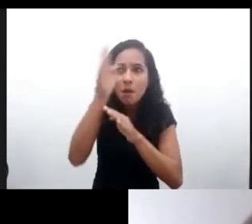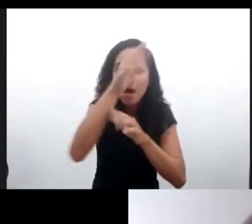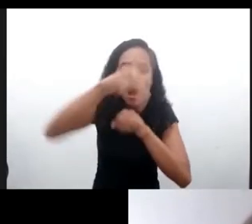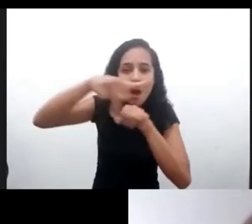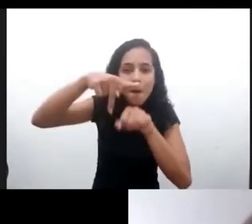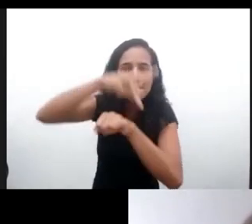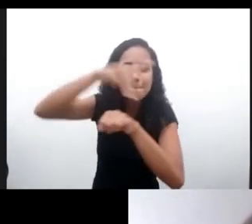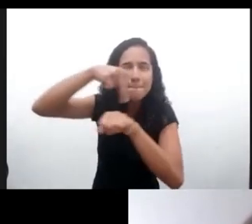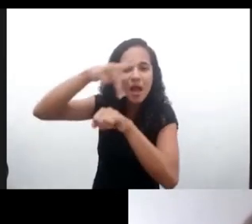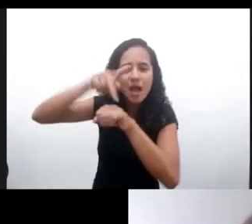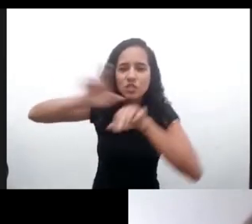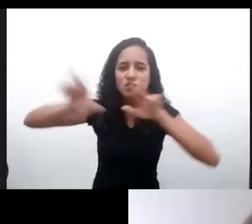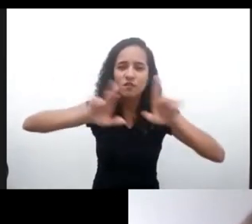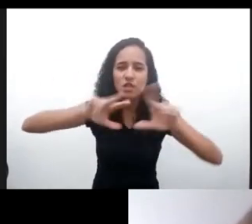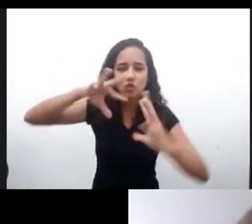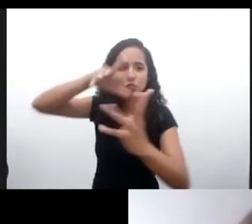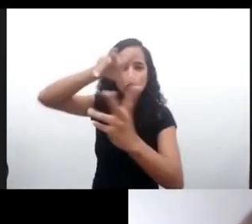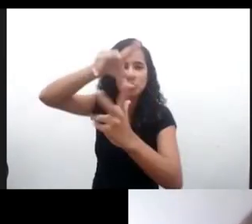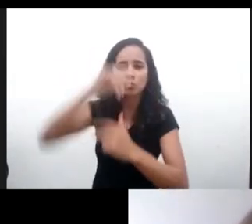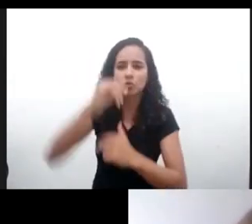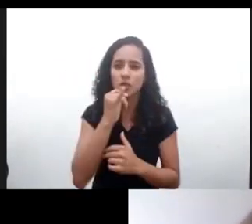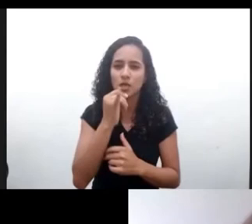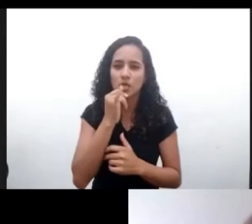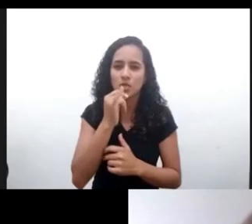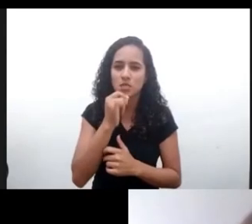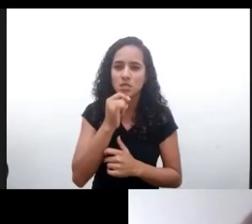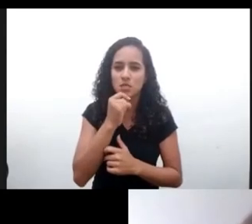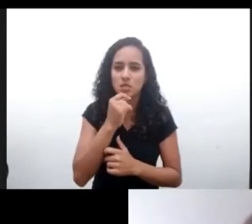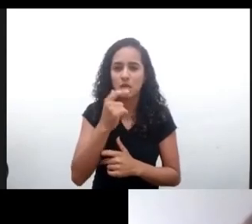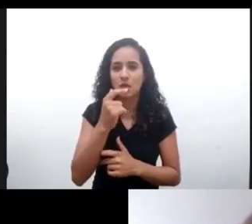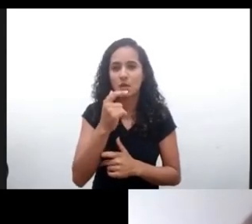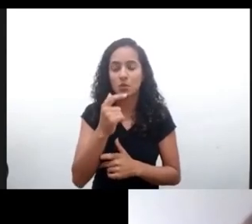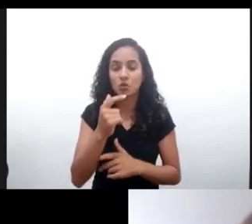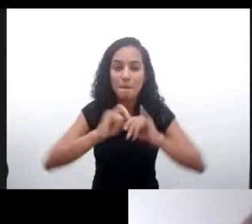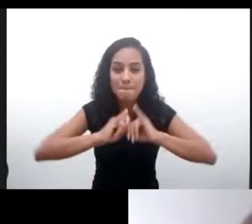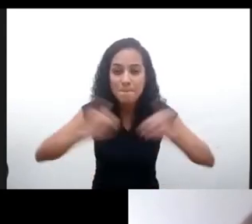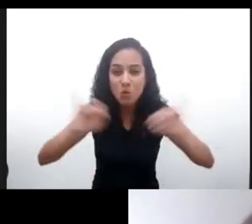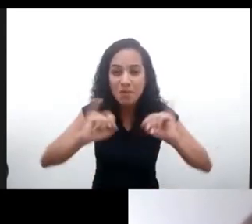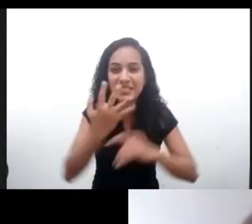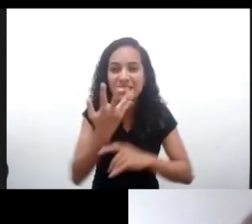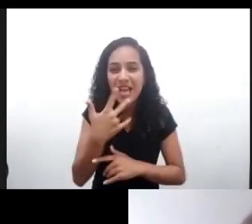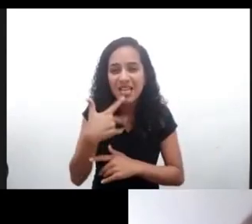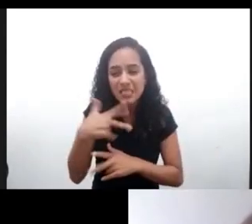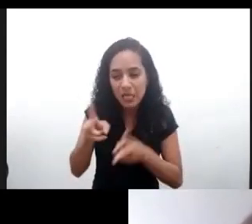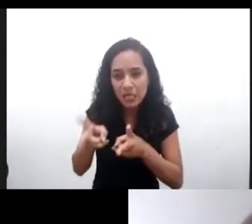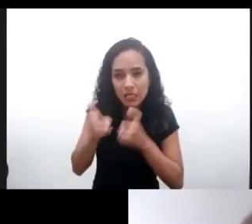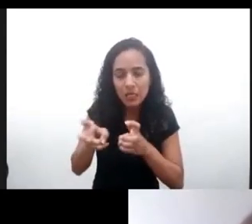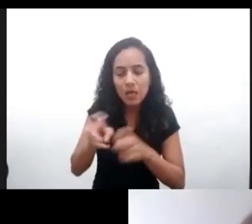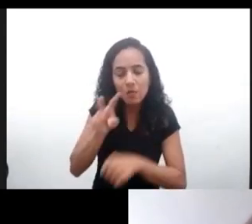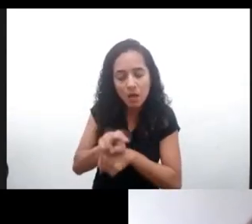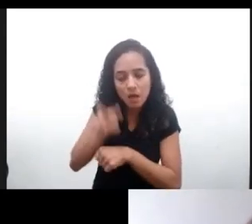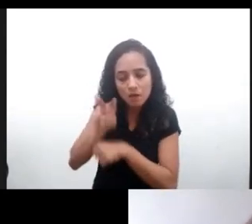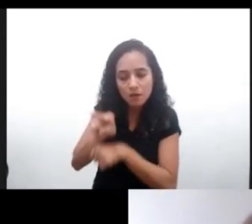países territorios de todo el mundo, como por ejemplo la mayor explotación comercial por la presencia masiva de publicidad